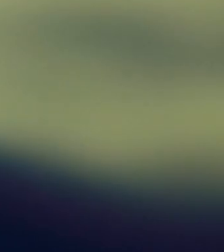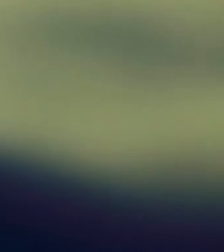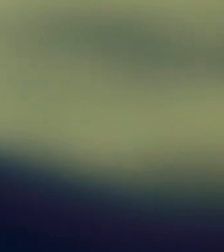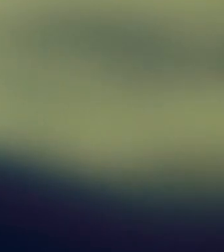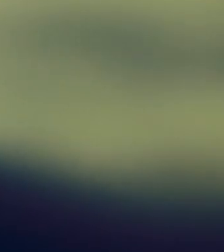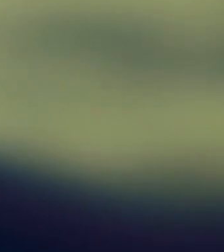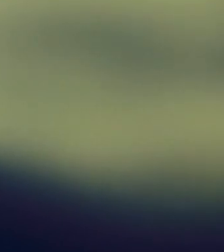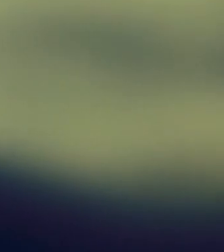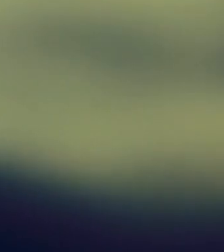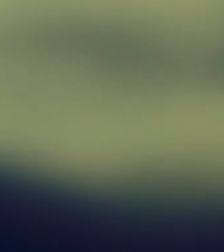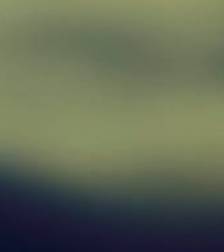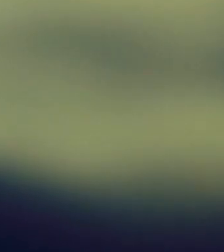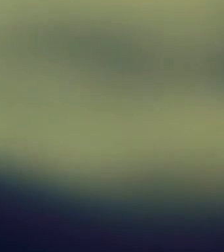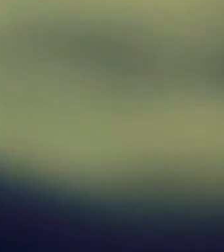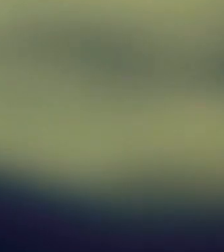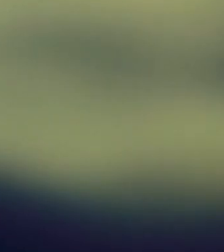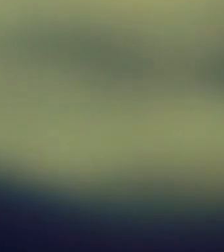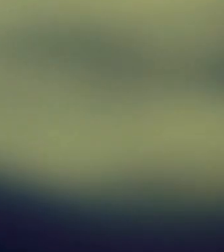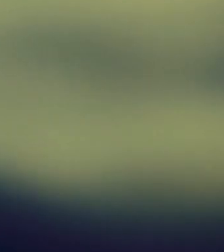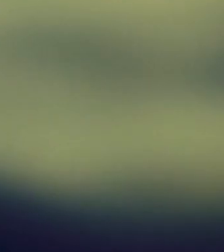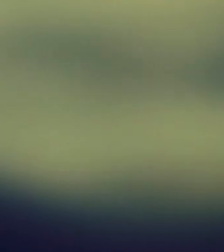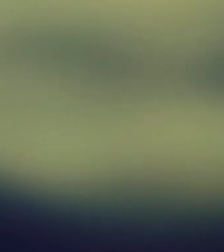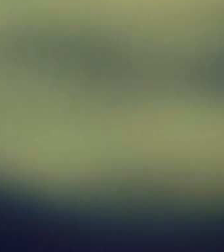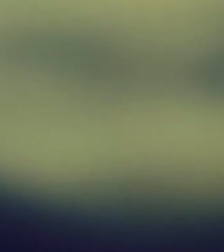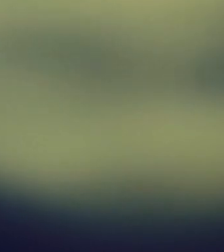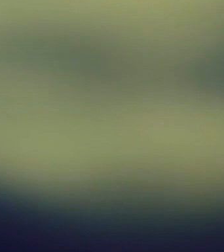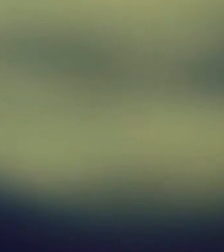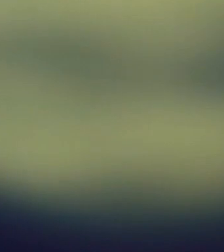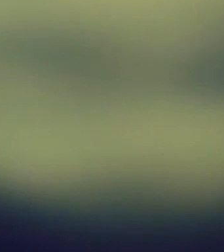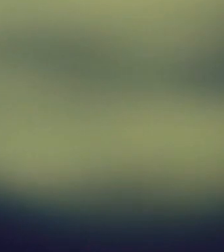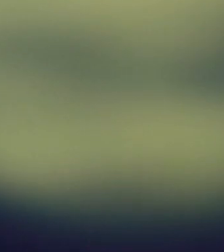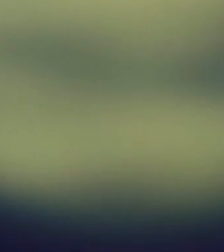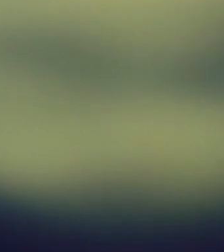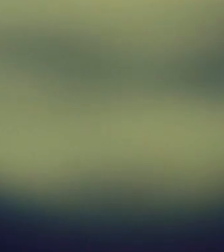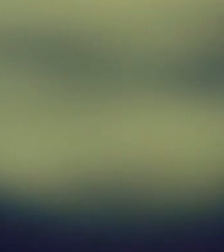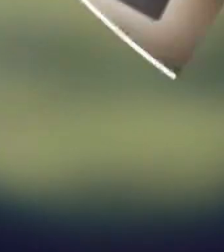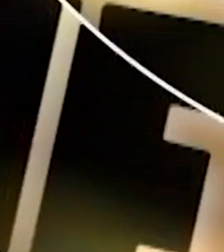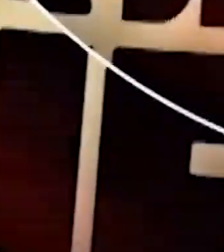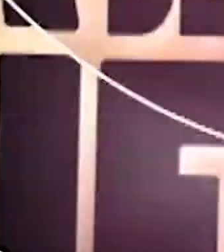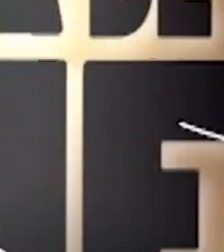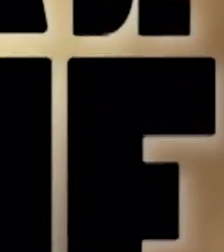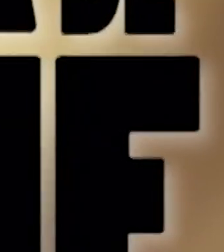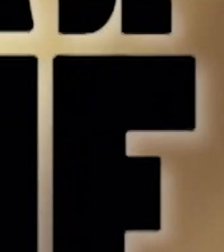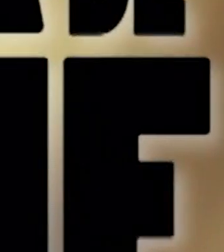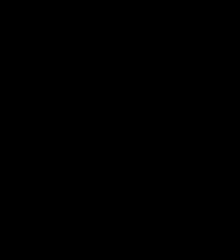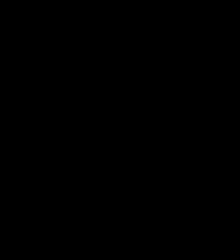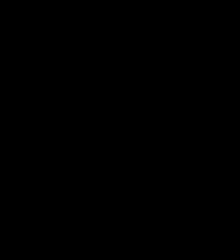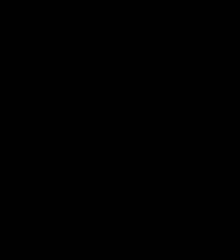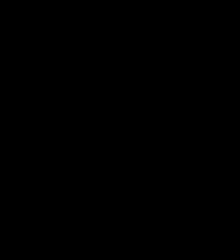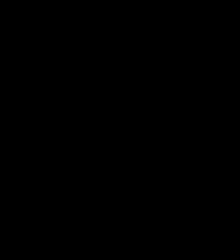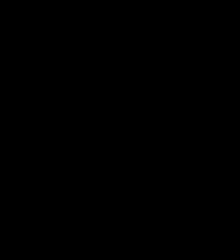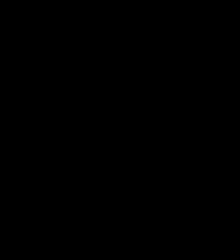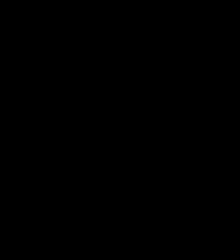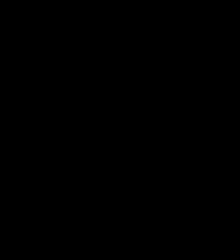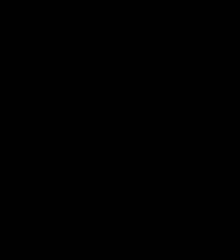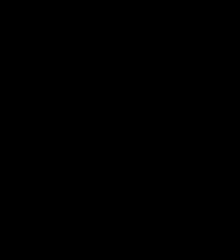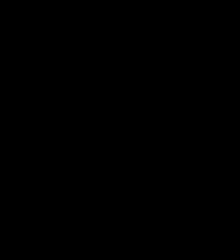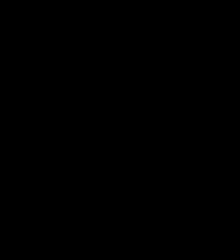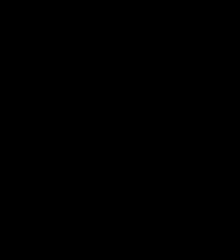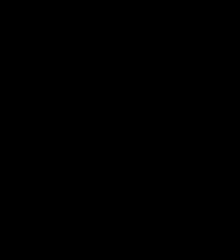la ruta de enrique los sábados a las 12 mediodía solo en 13 Costa Rica